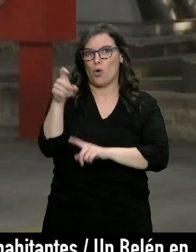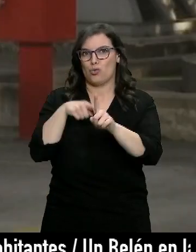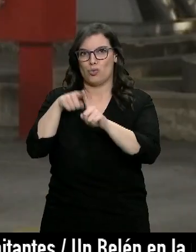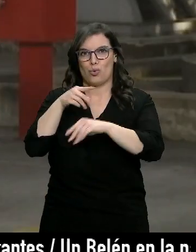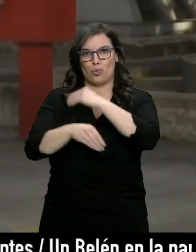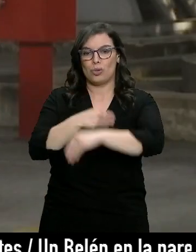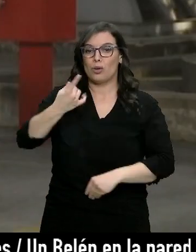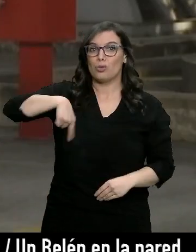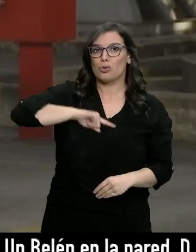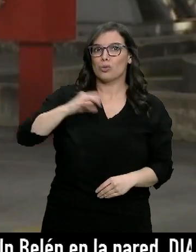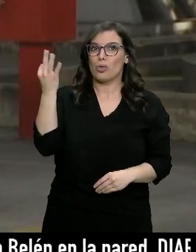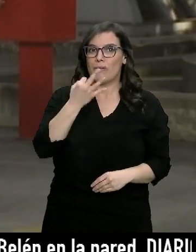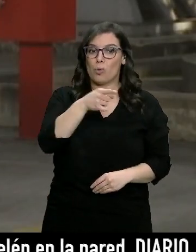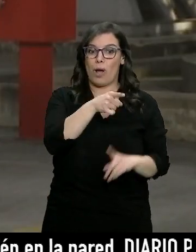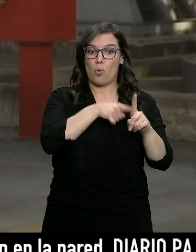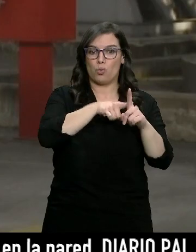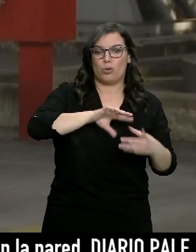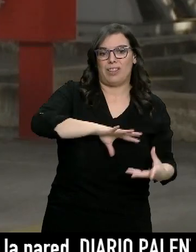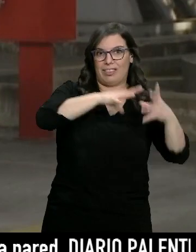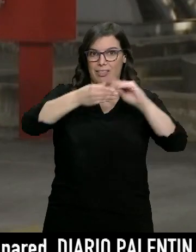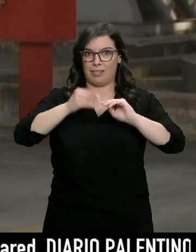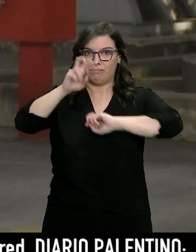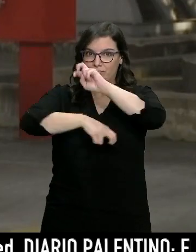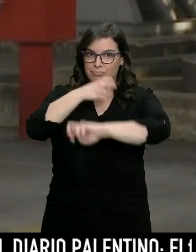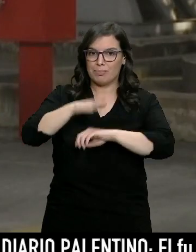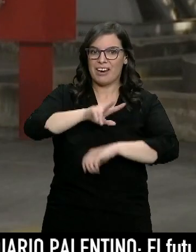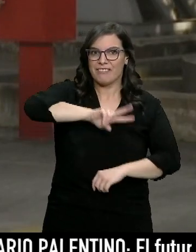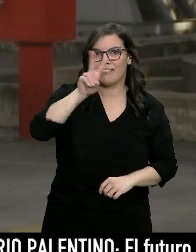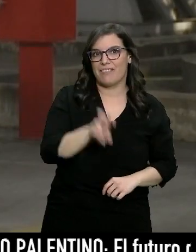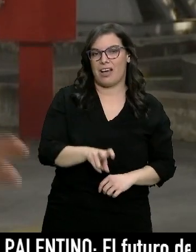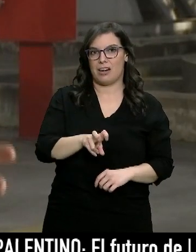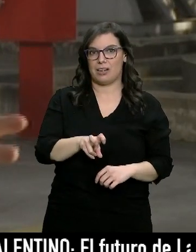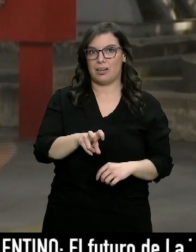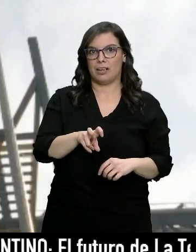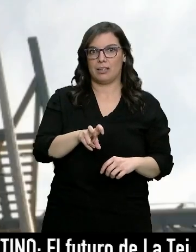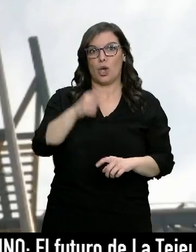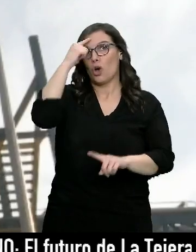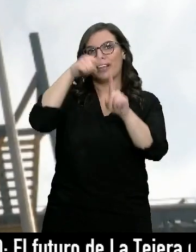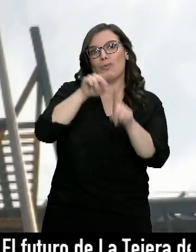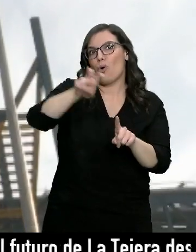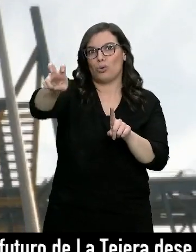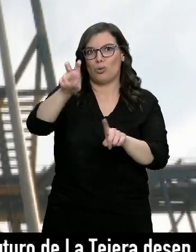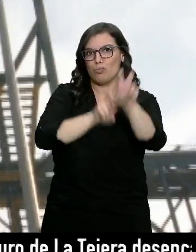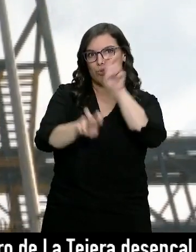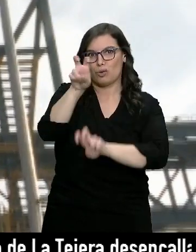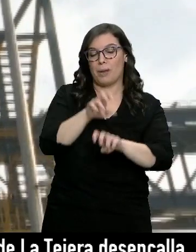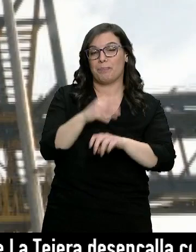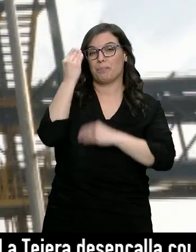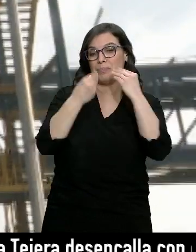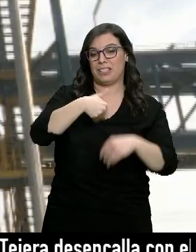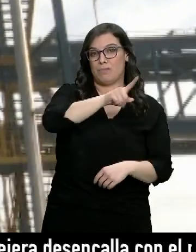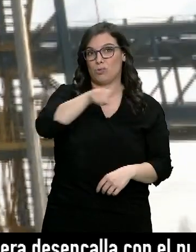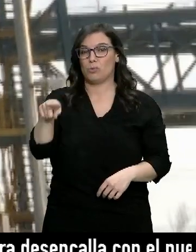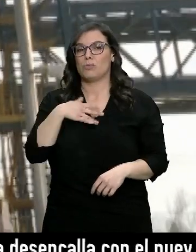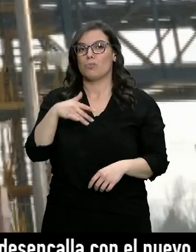capaces de transformar la viabilidad de estas instalaciones con nuevas finalidades. Y augura que en los próximos meses